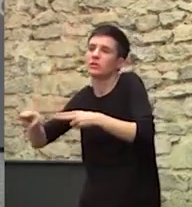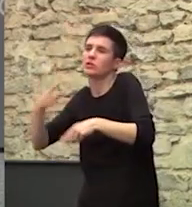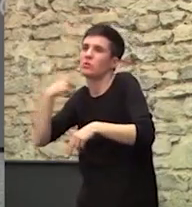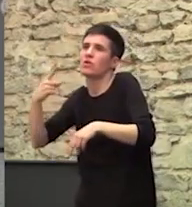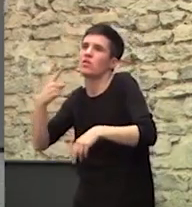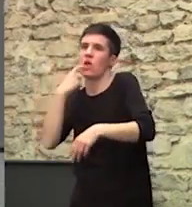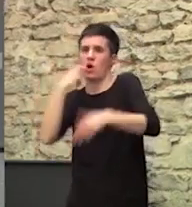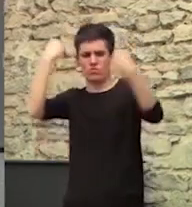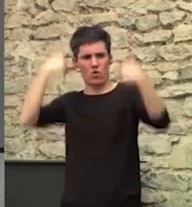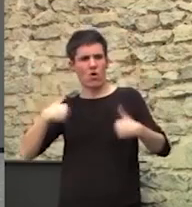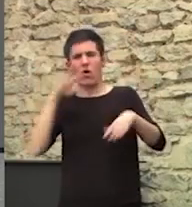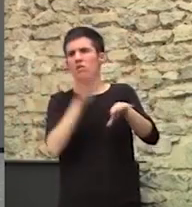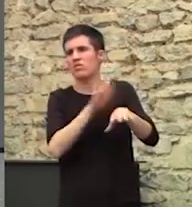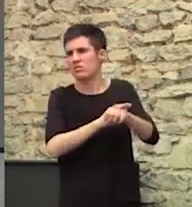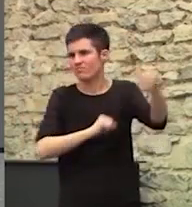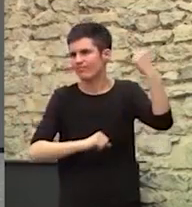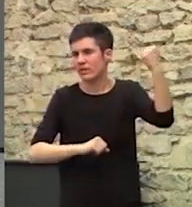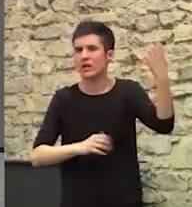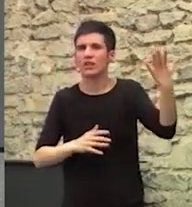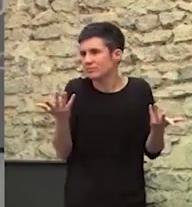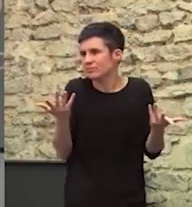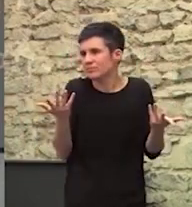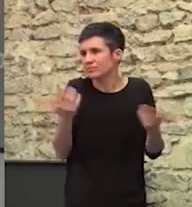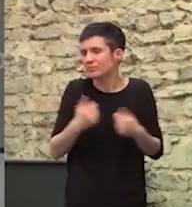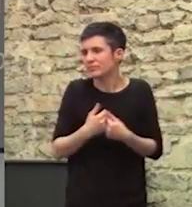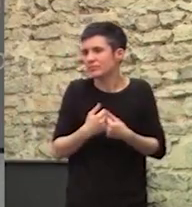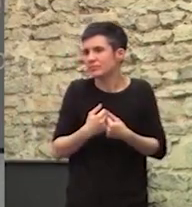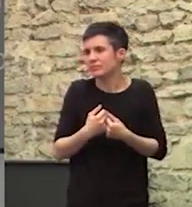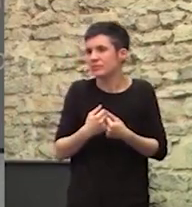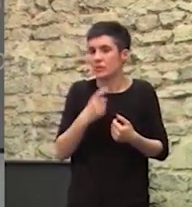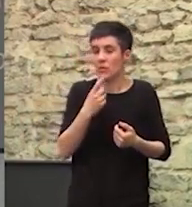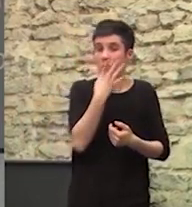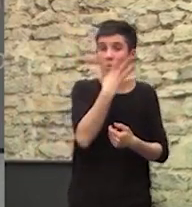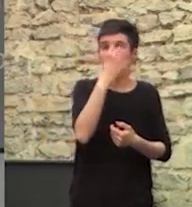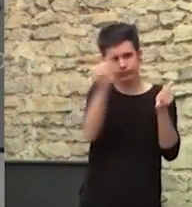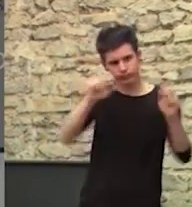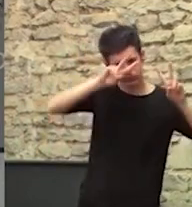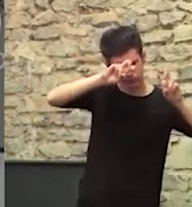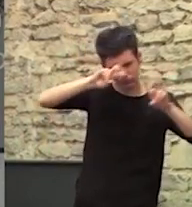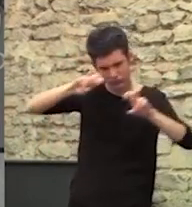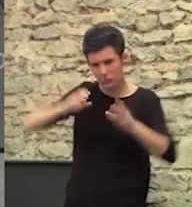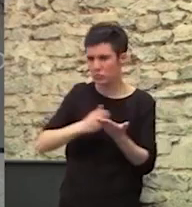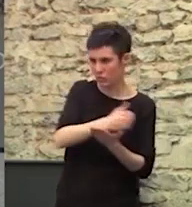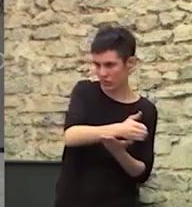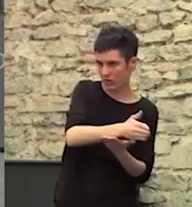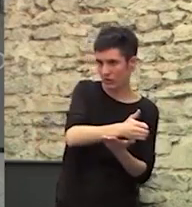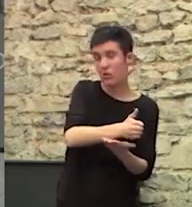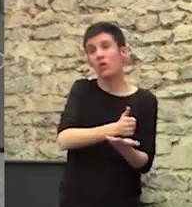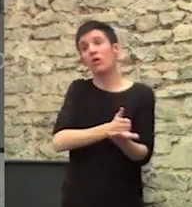rojos Izquierdas Y muy antitodo A lo largo de estos 40 años Y analizamos